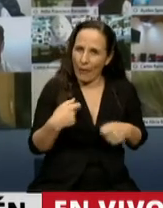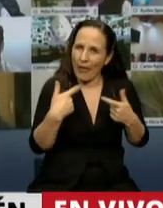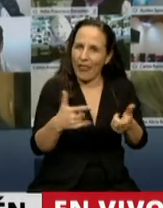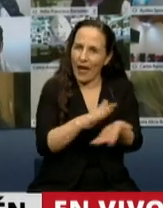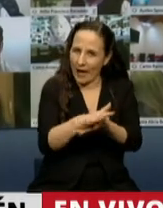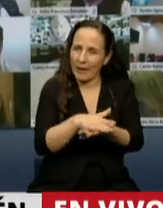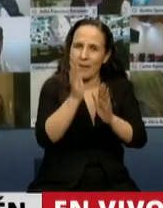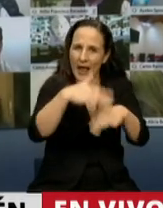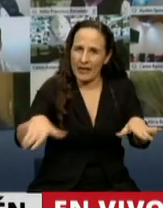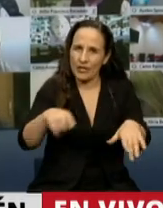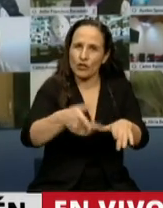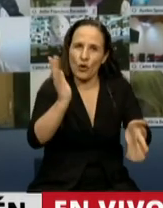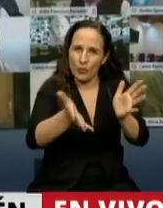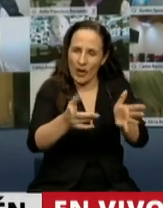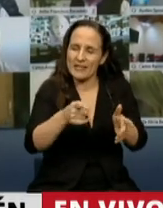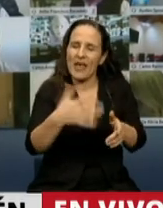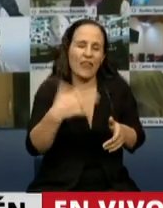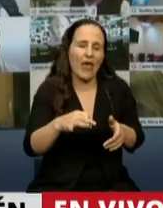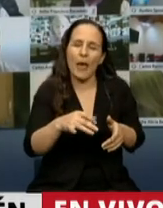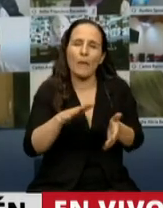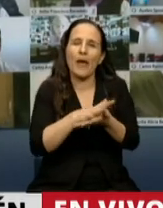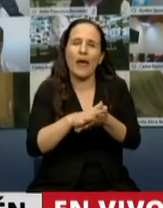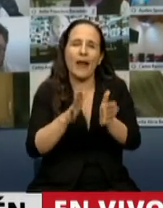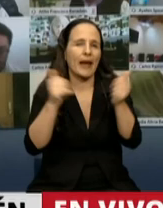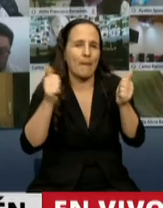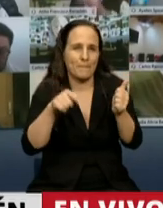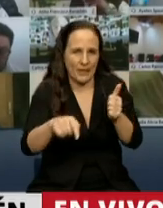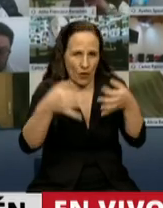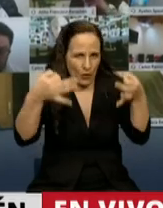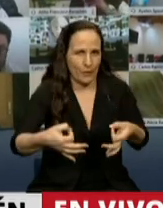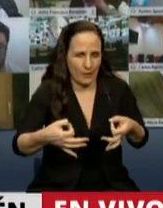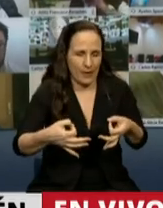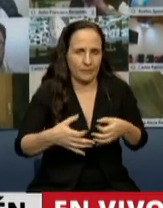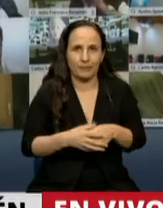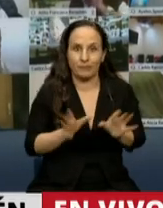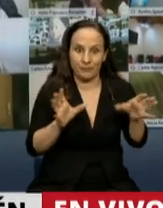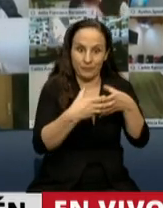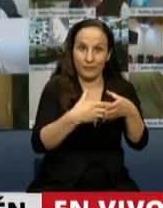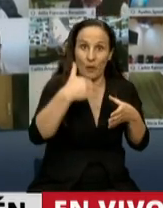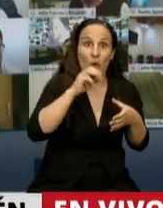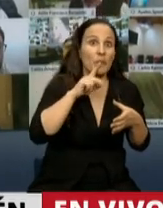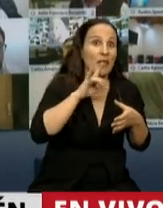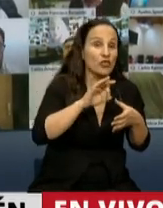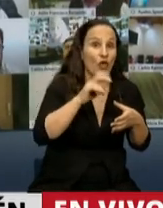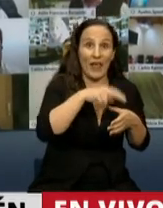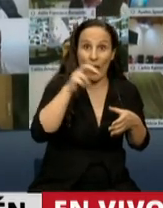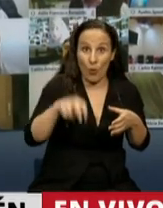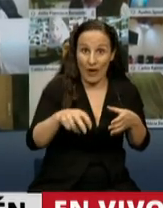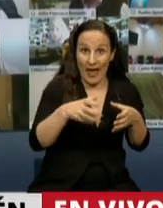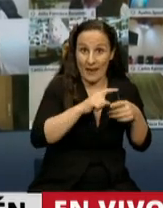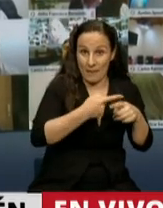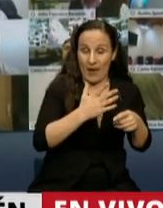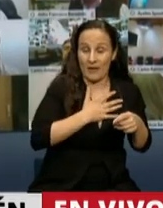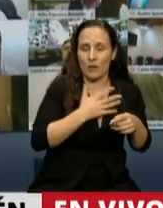víctimas de violencia sean rápidas, ágiles y eficaz. Desde el Movimiento Popular Neuquino, por supuesto, vamos a